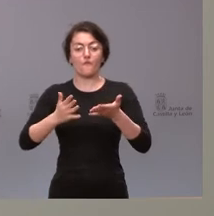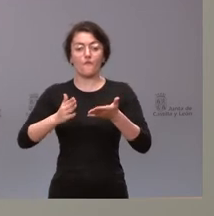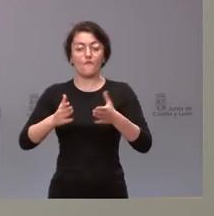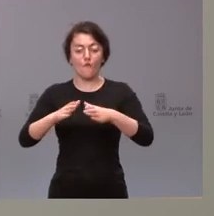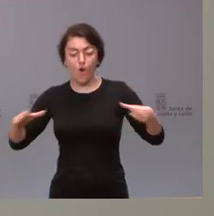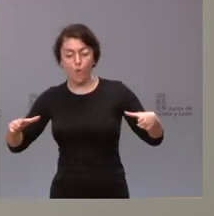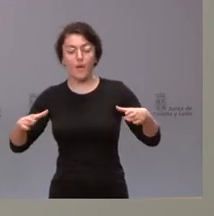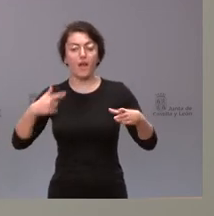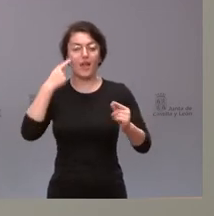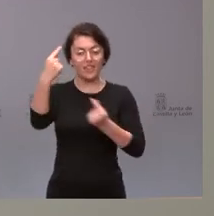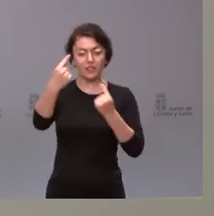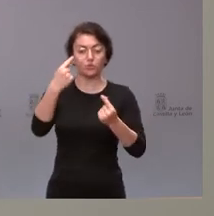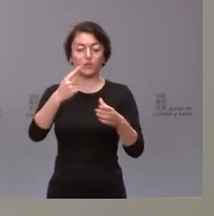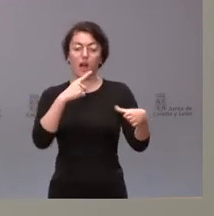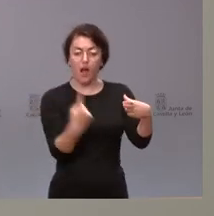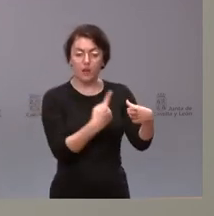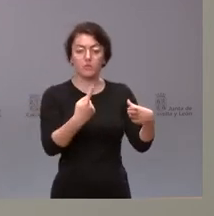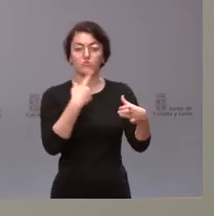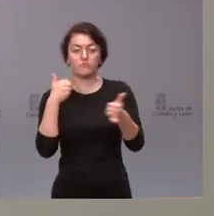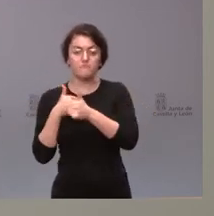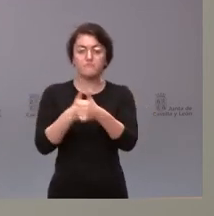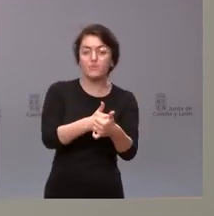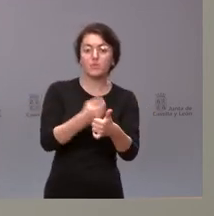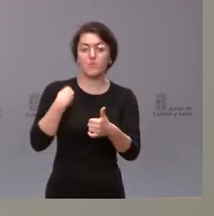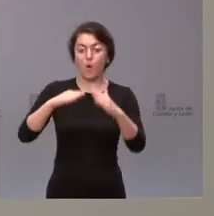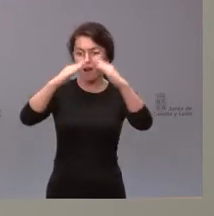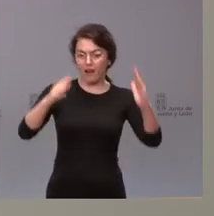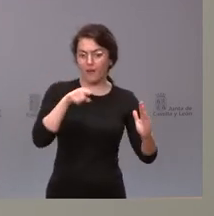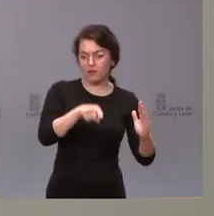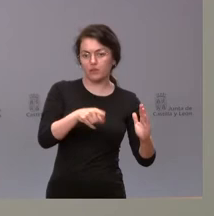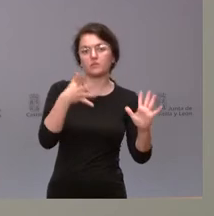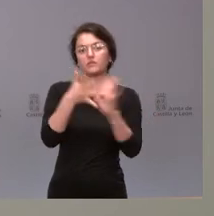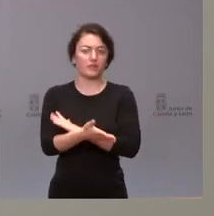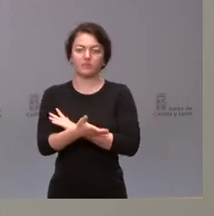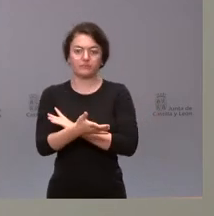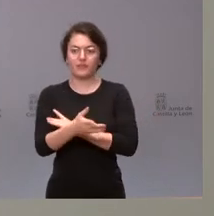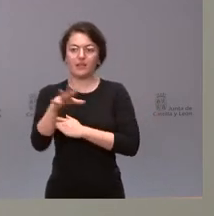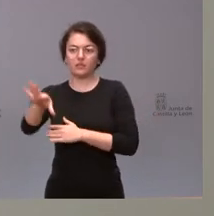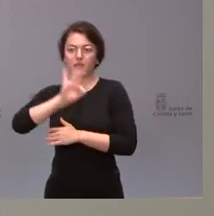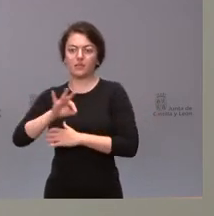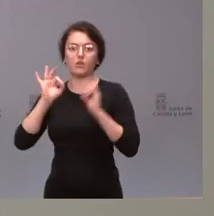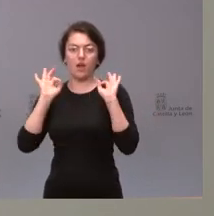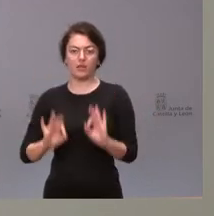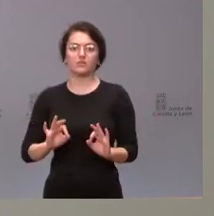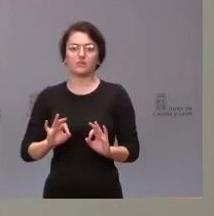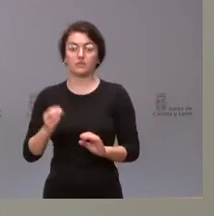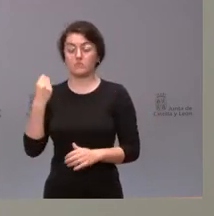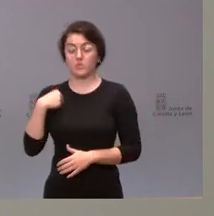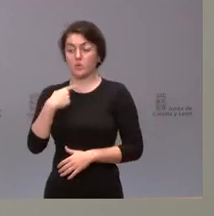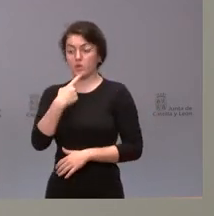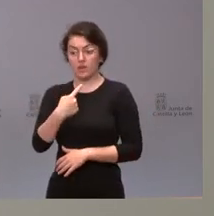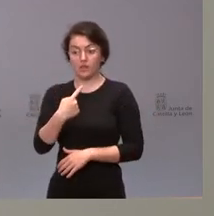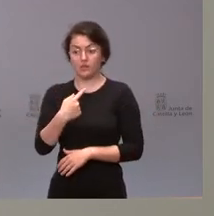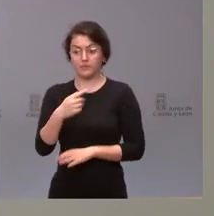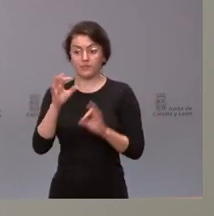capacidad de seguimiento de esa propia cabaña y de la propia instalación es por lo que permite tomar esta decisión que como usted plantea será